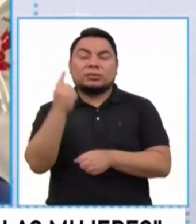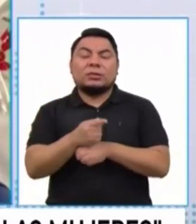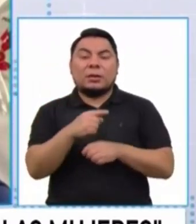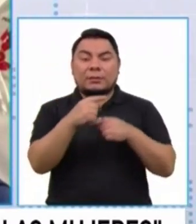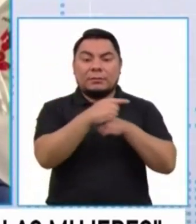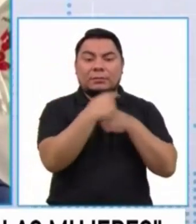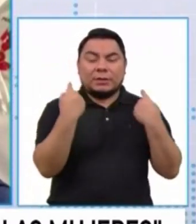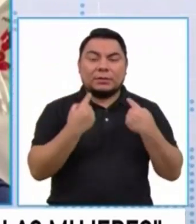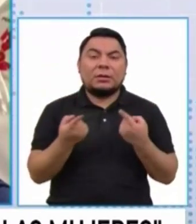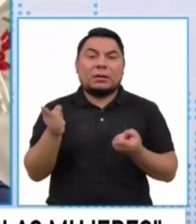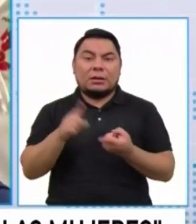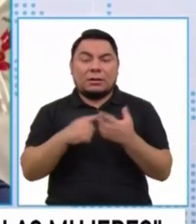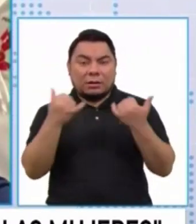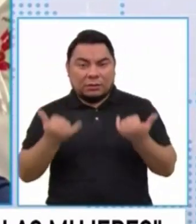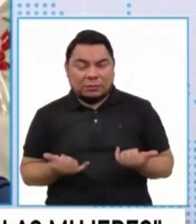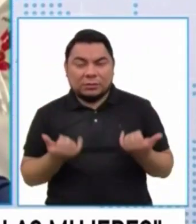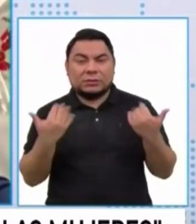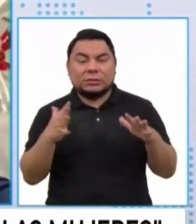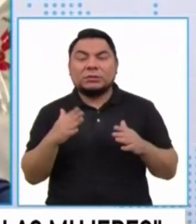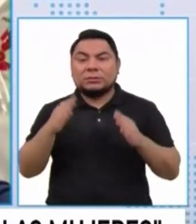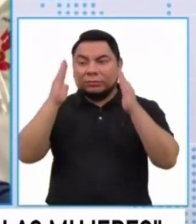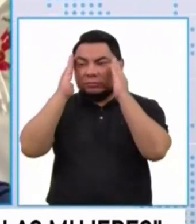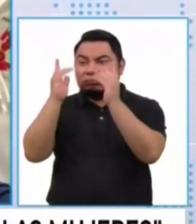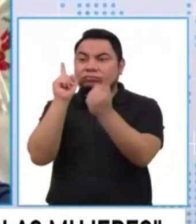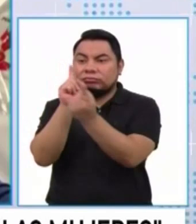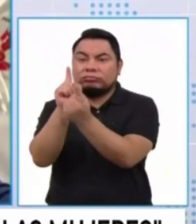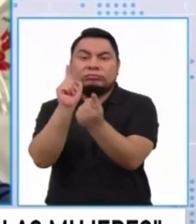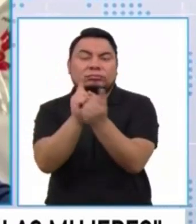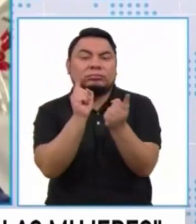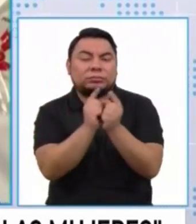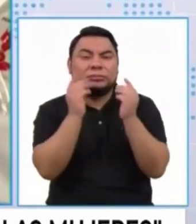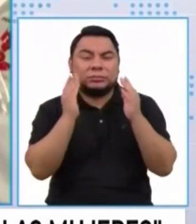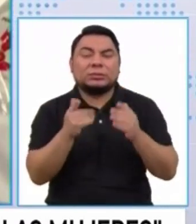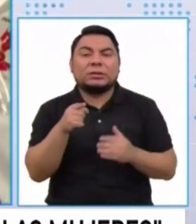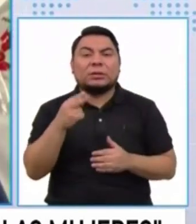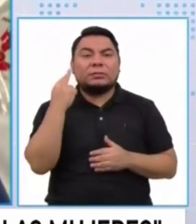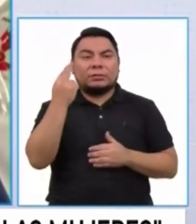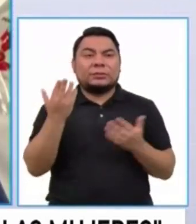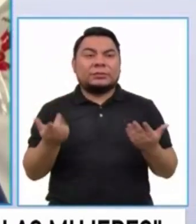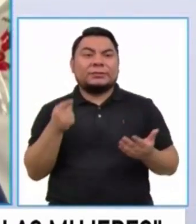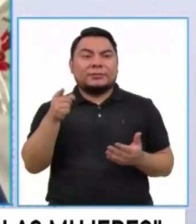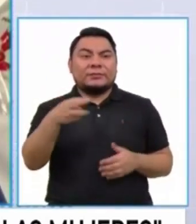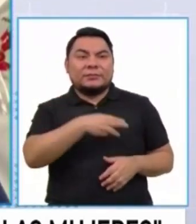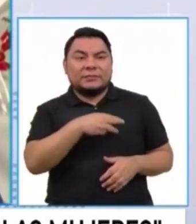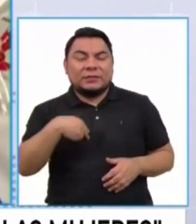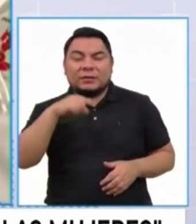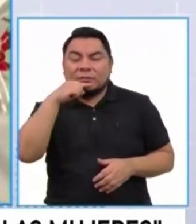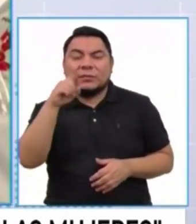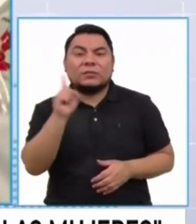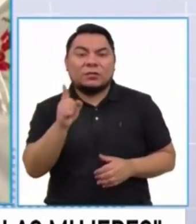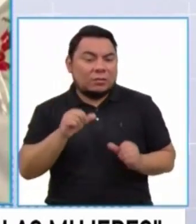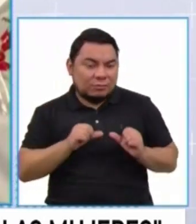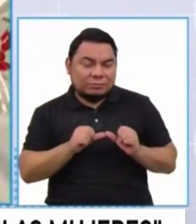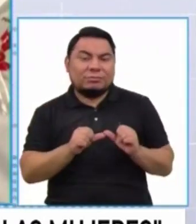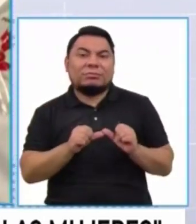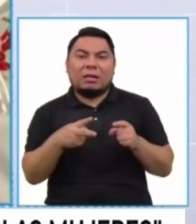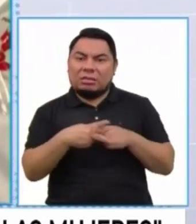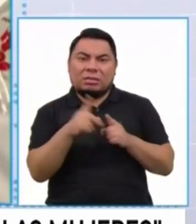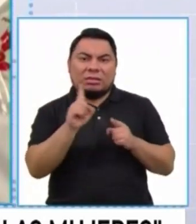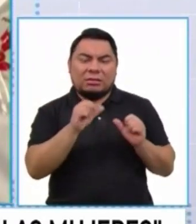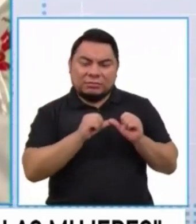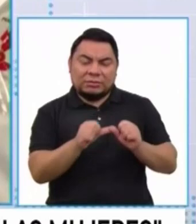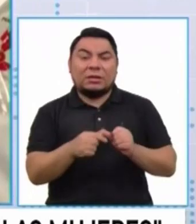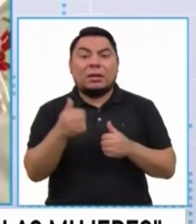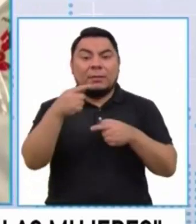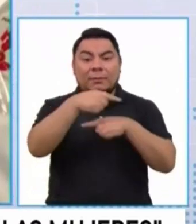marzo a ahora se han atendido, y por eso es que el Ministerio de la Mujer no ha parado, de